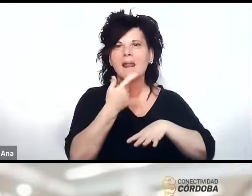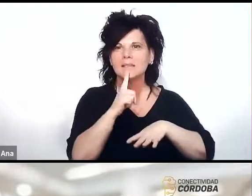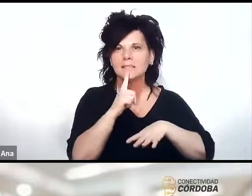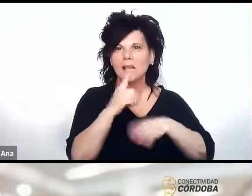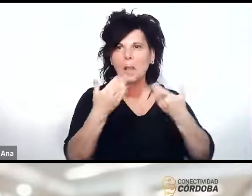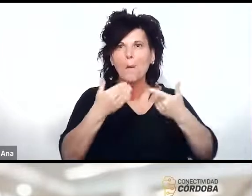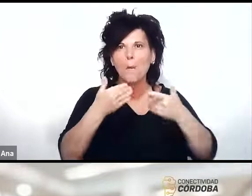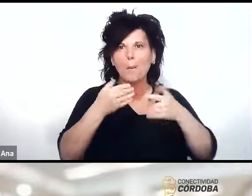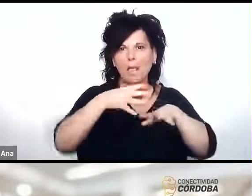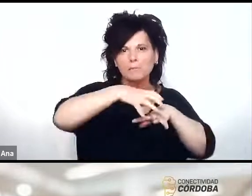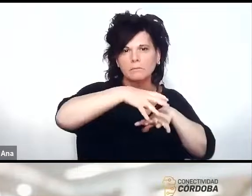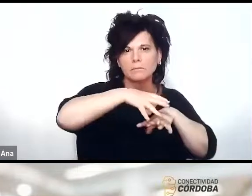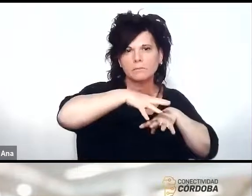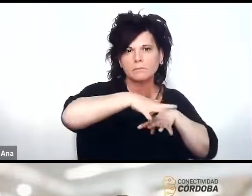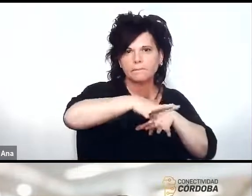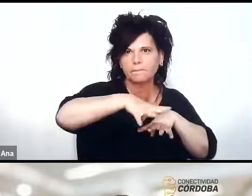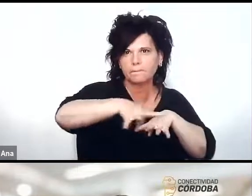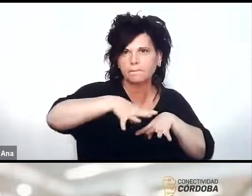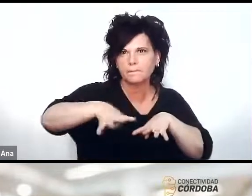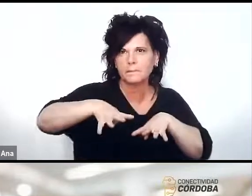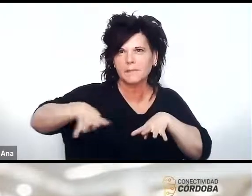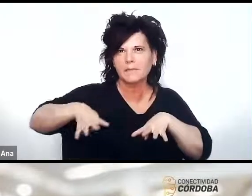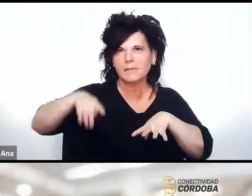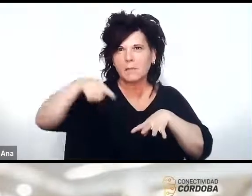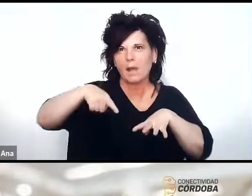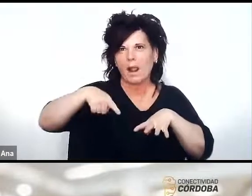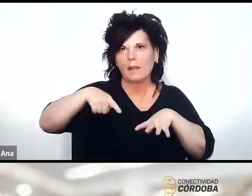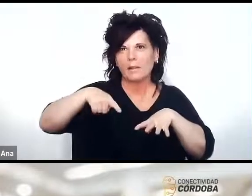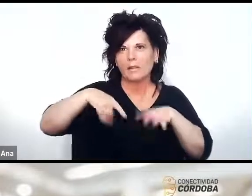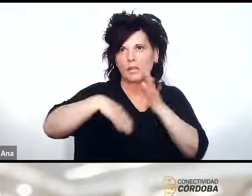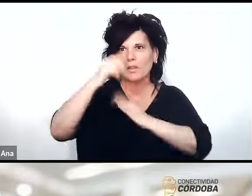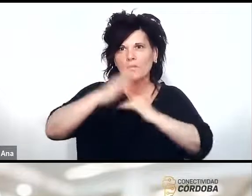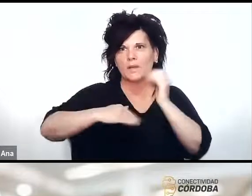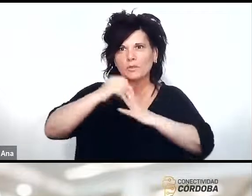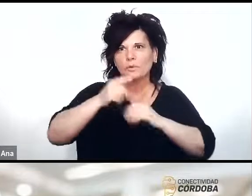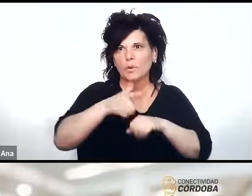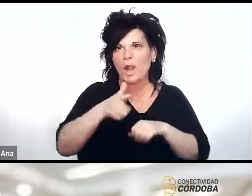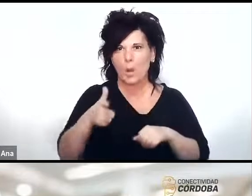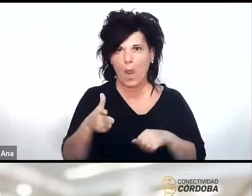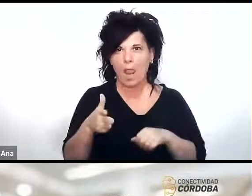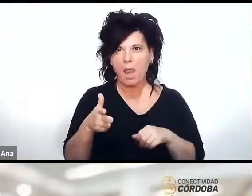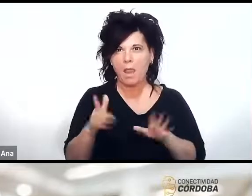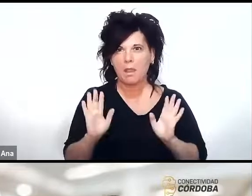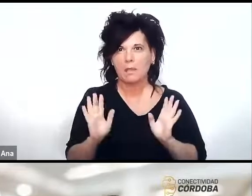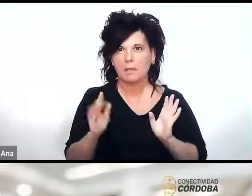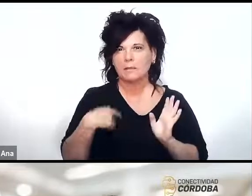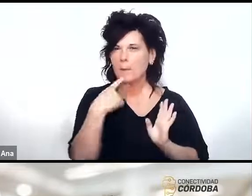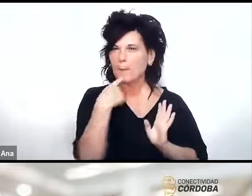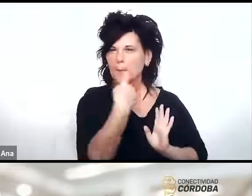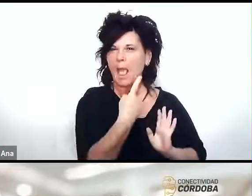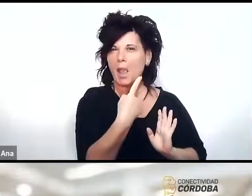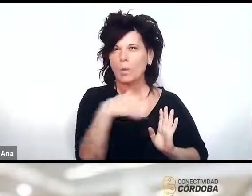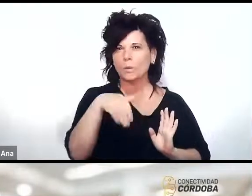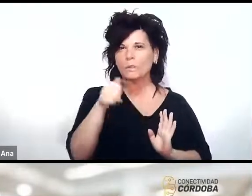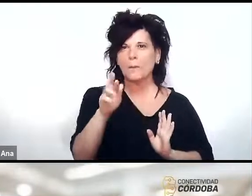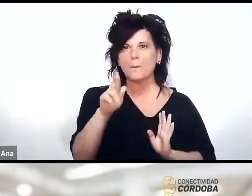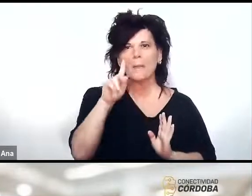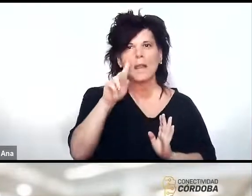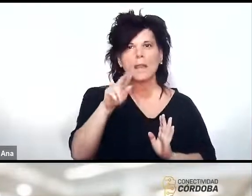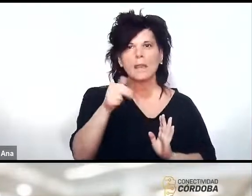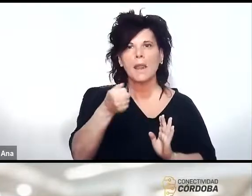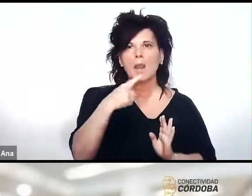donde no hay acceso donde no hay infraestructura creo que esta es la es la pregunta que hace Mariano Osana